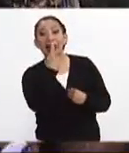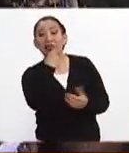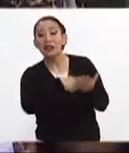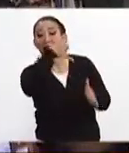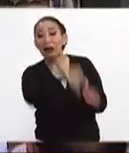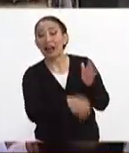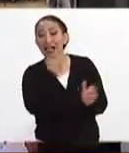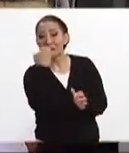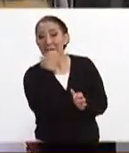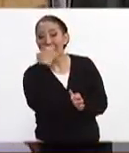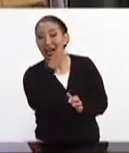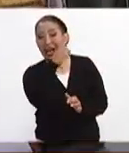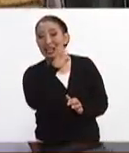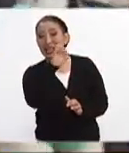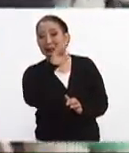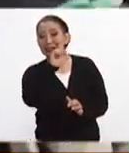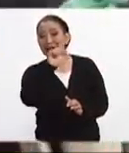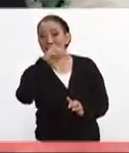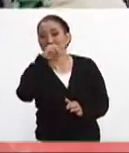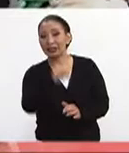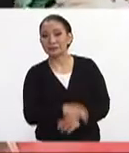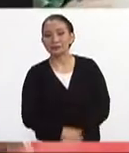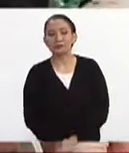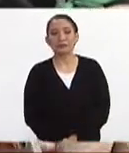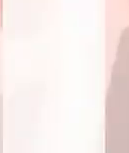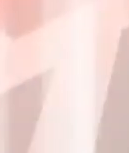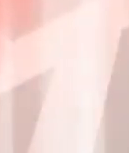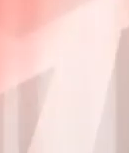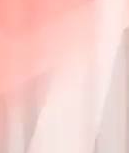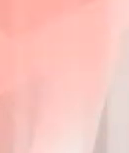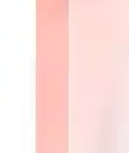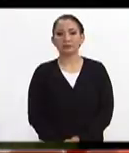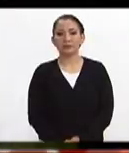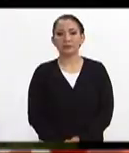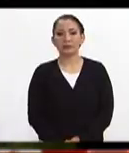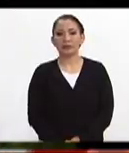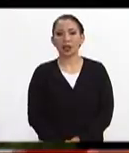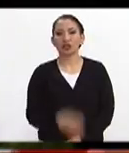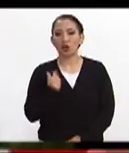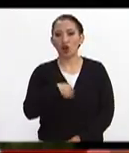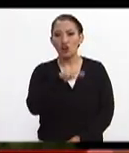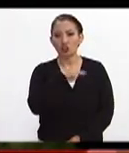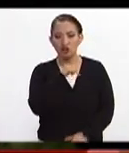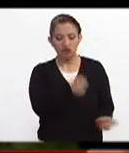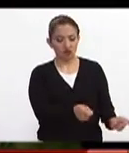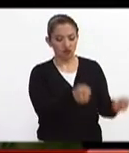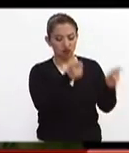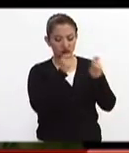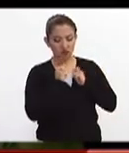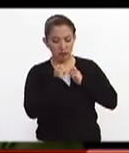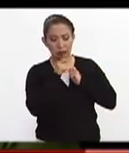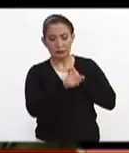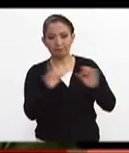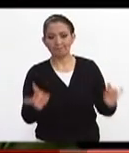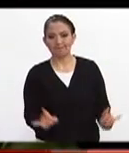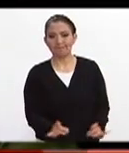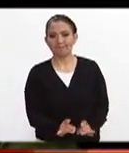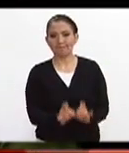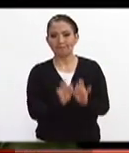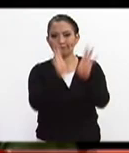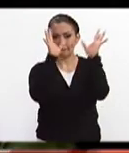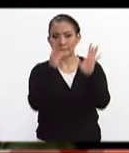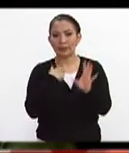bajo los escombros del colegio Enrique Repsamen. A las que hemos sido asignados a consecuencia